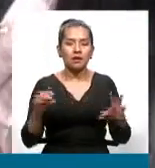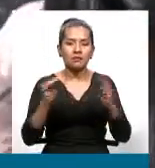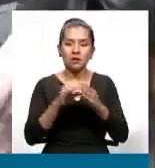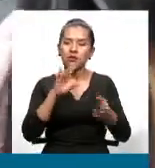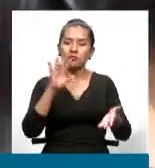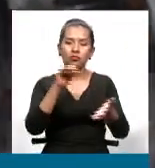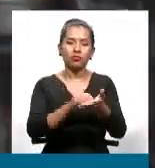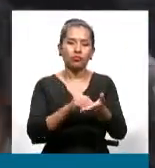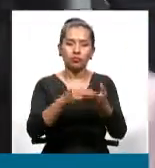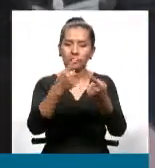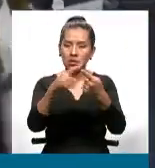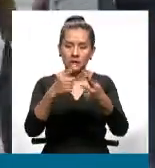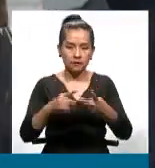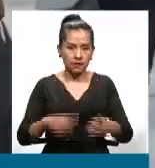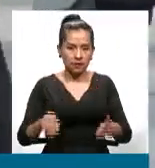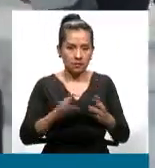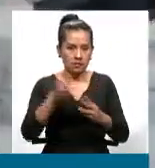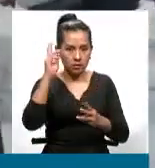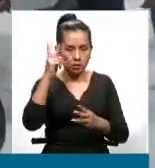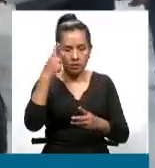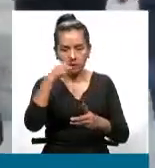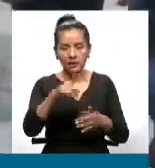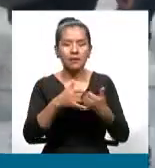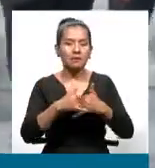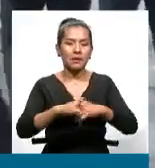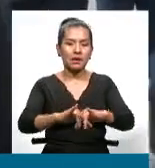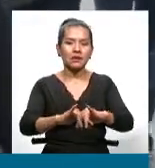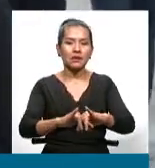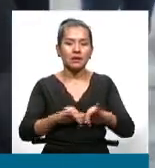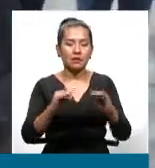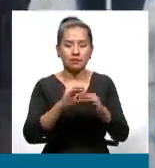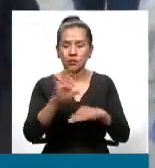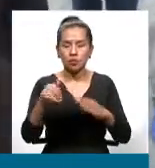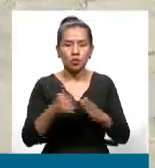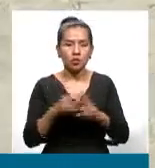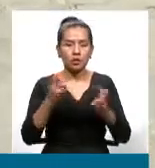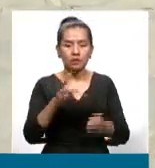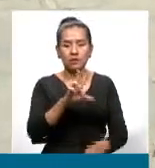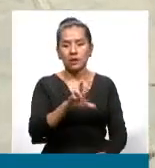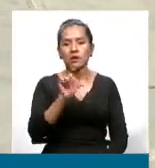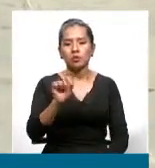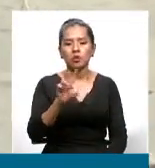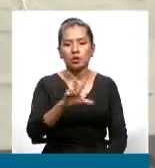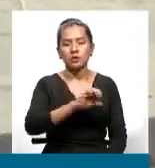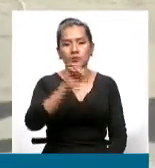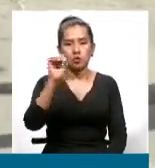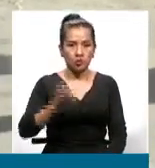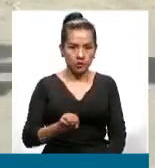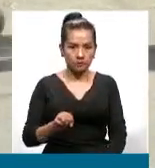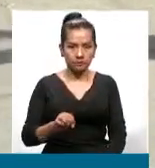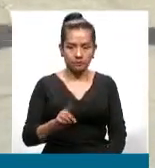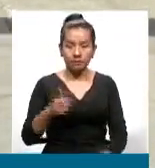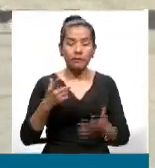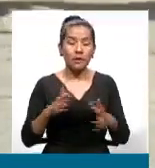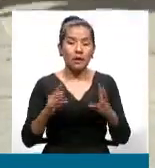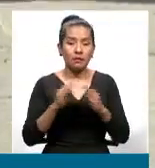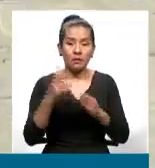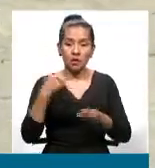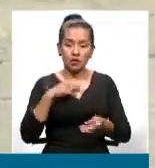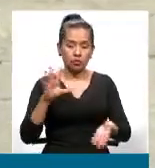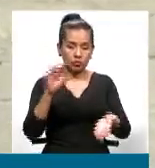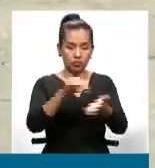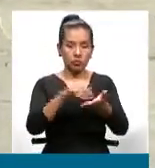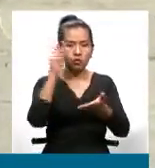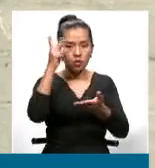realidad, varias políticas para mantener la inflación en torno al 3,3%, es decir, vamos a hacer las